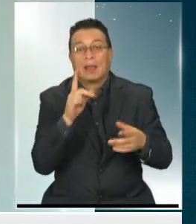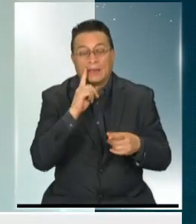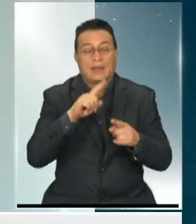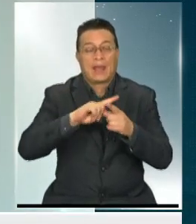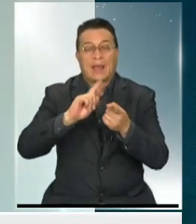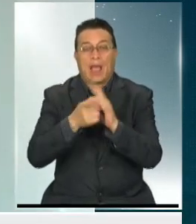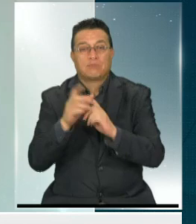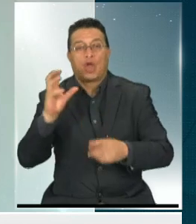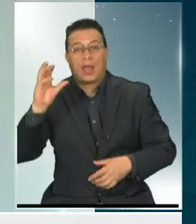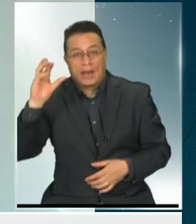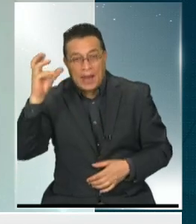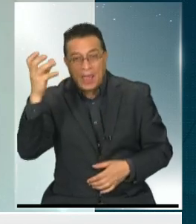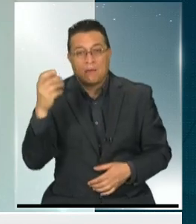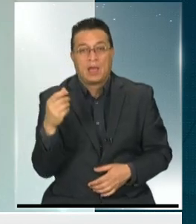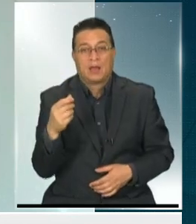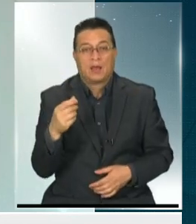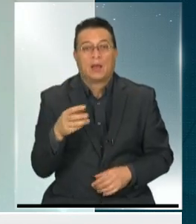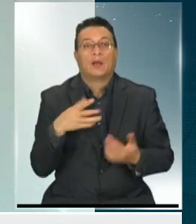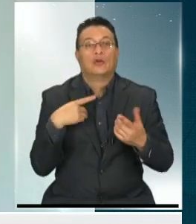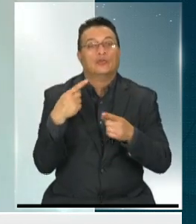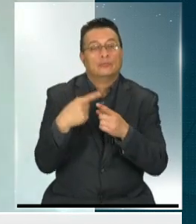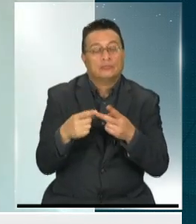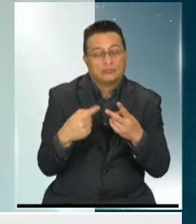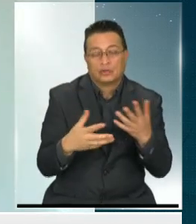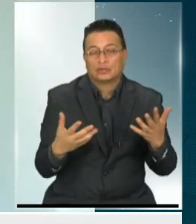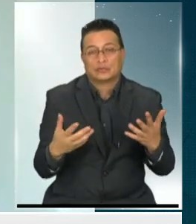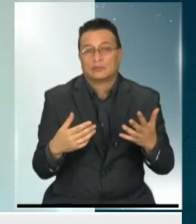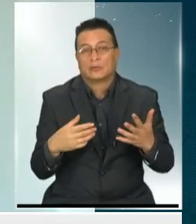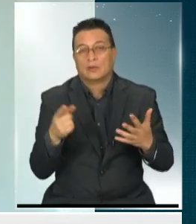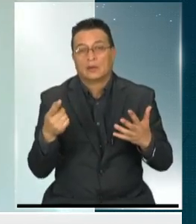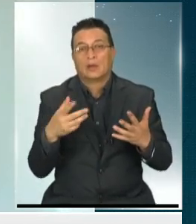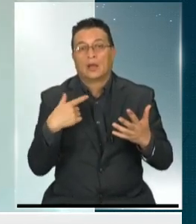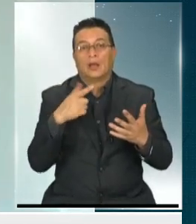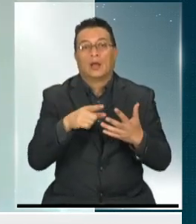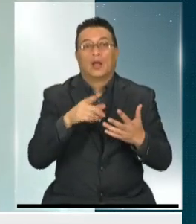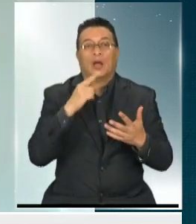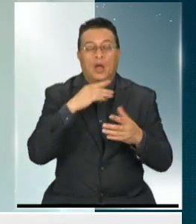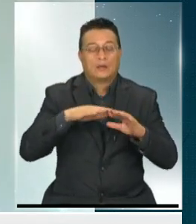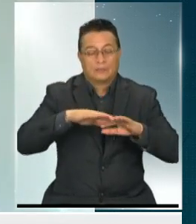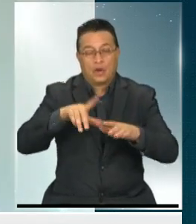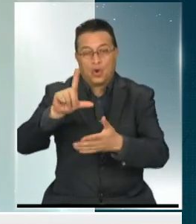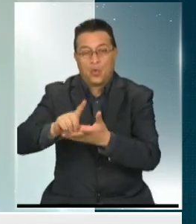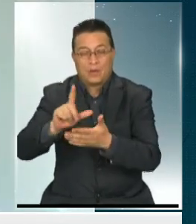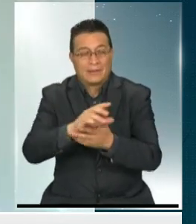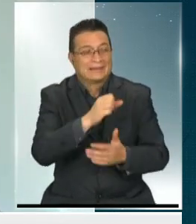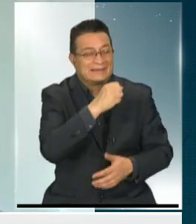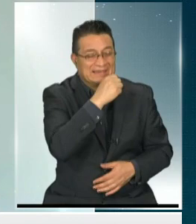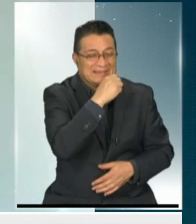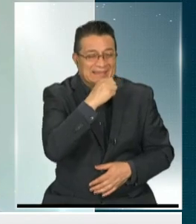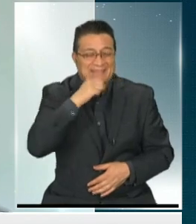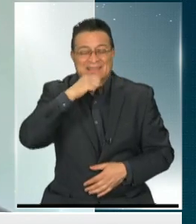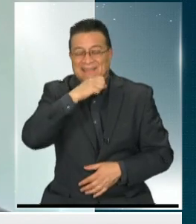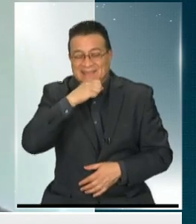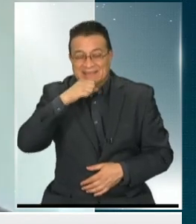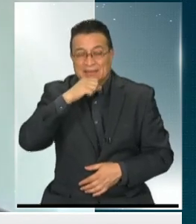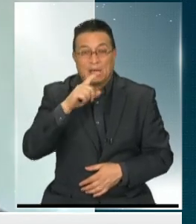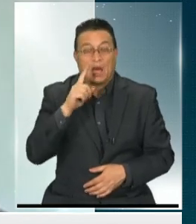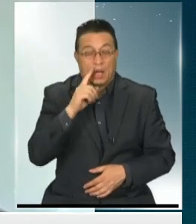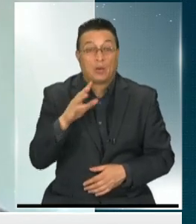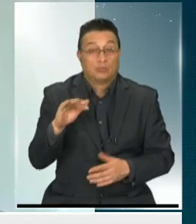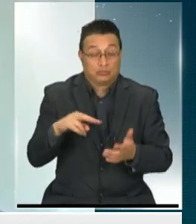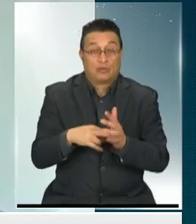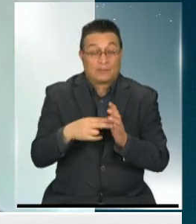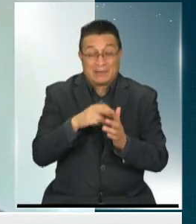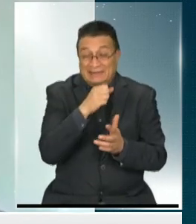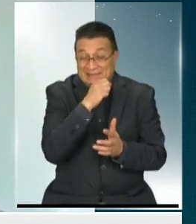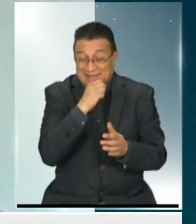cambio climático, sobre todo lo que tenemos con generalmente las zonas de sequía, que en el fondo tienen estrés hídrico y tienen de